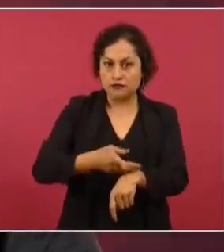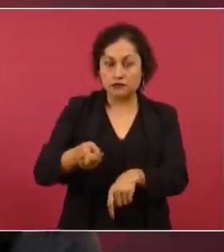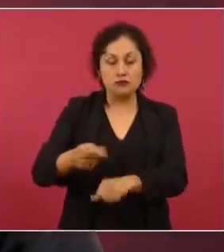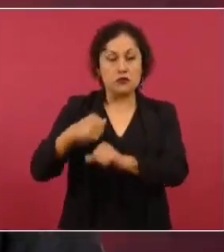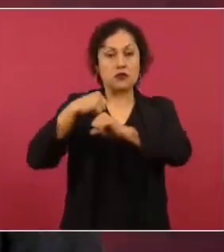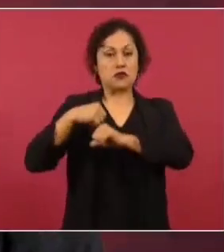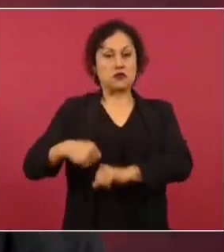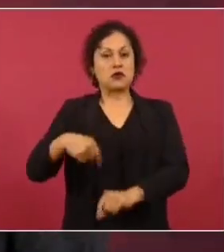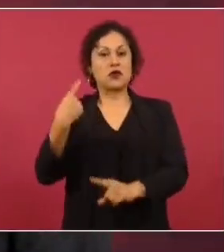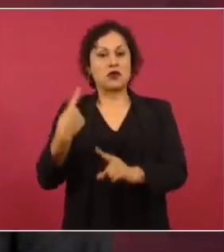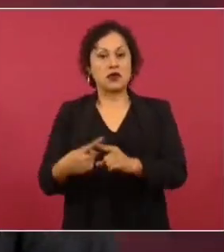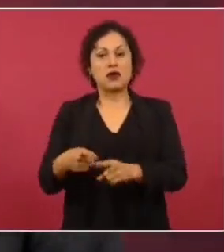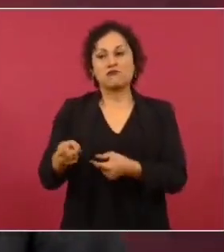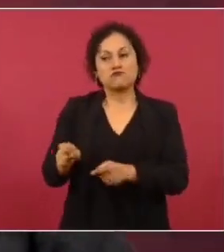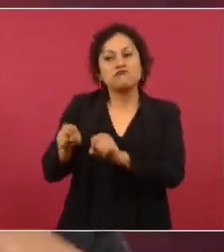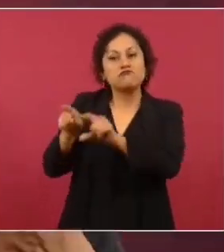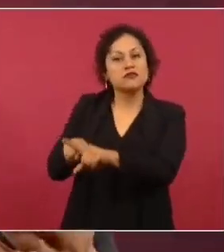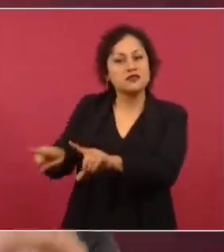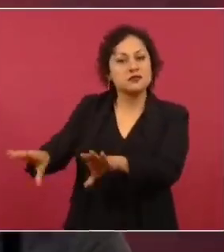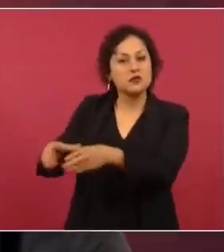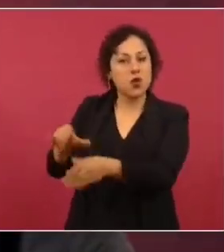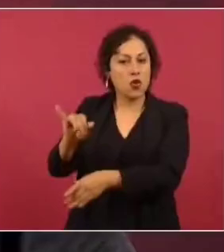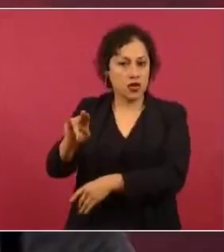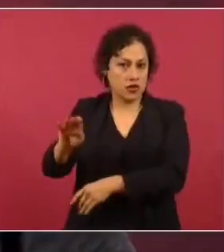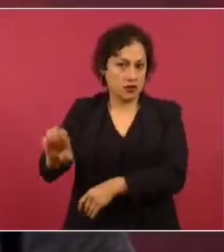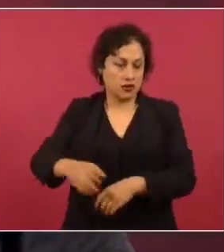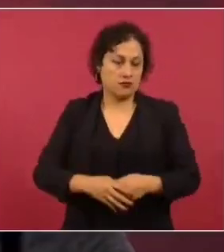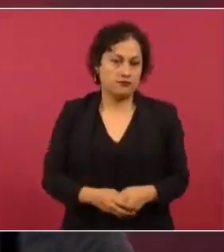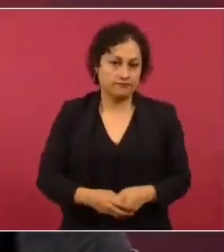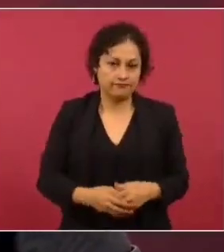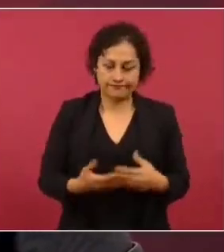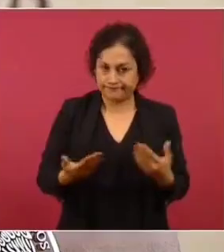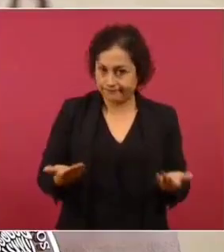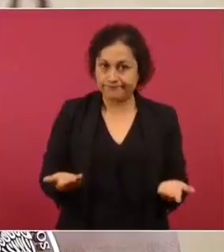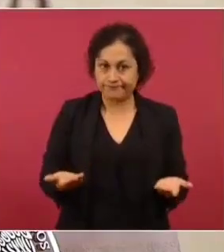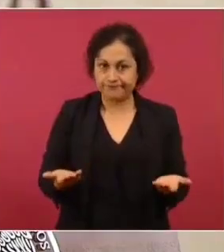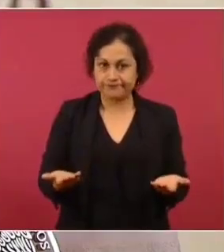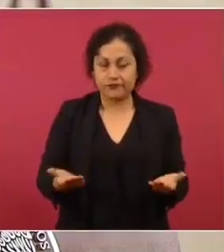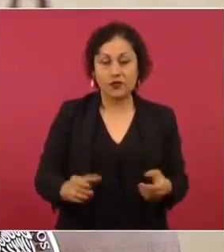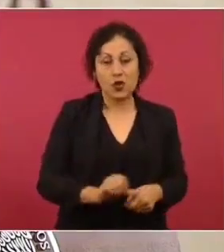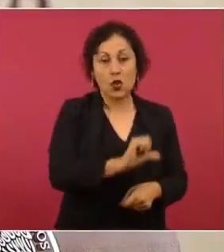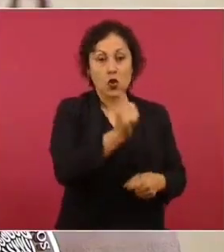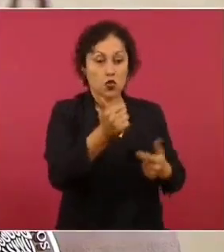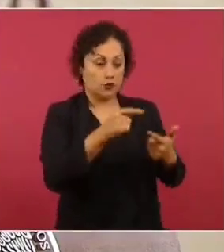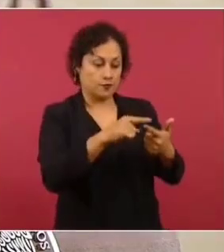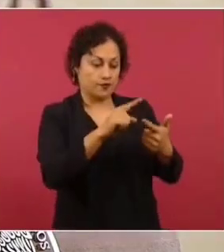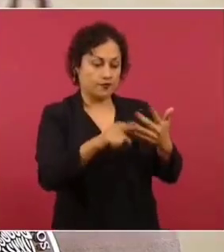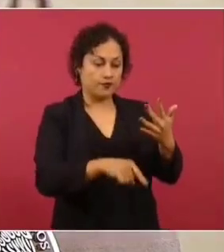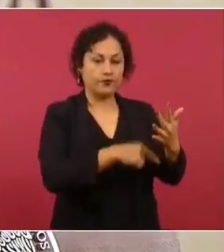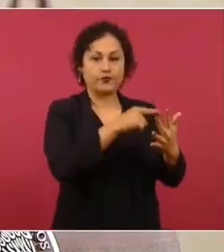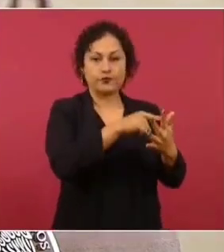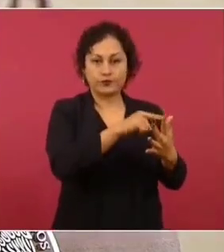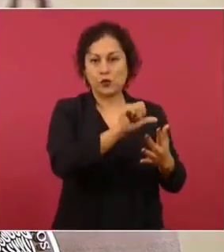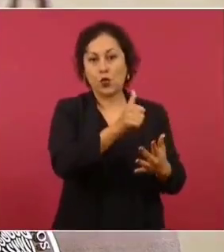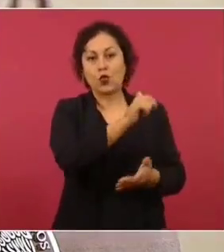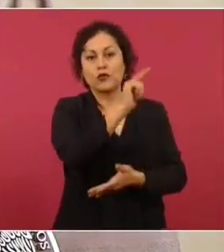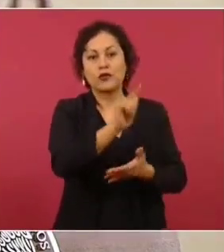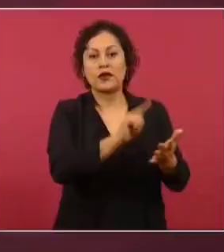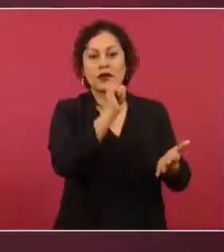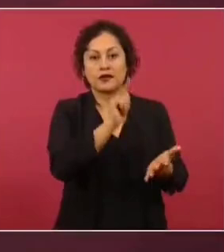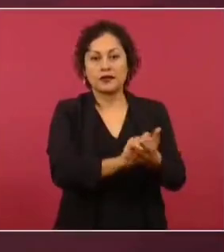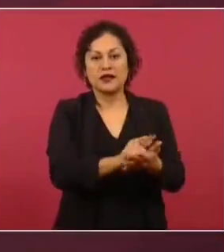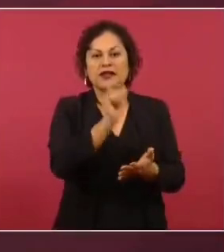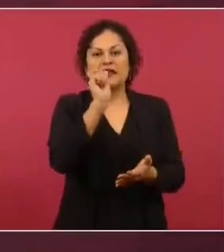Instituto Nacional Electoral. Básicamente lo que la reforma a las otras leyes contiene es el fin de la